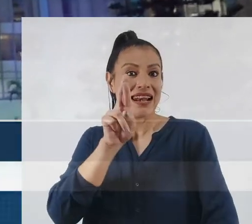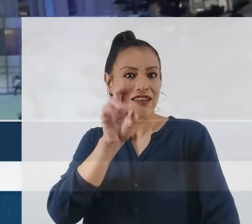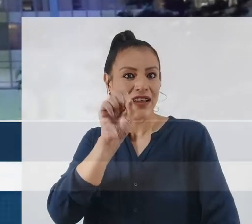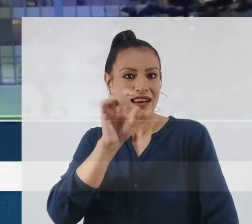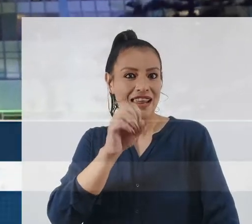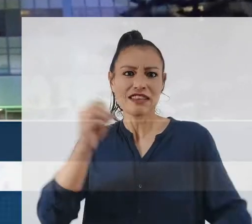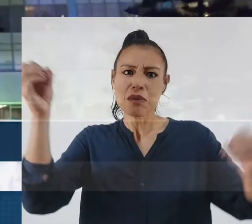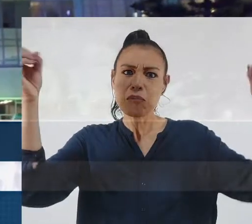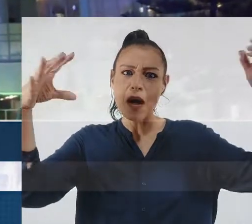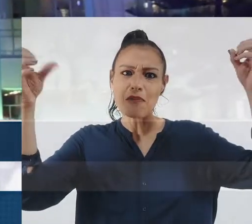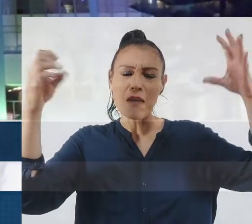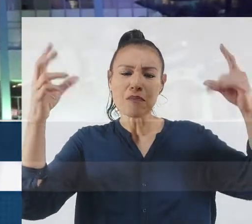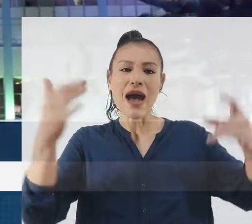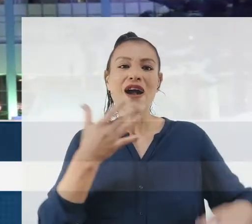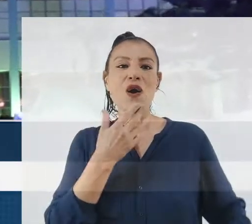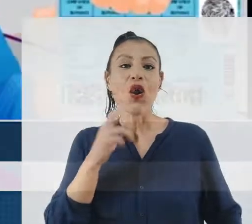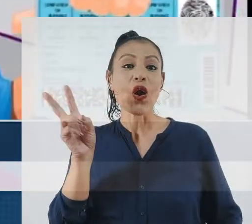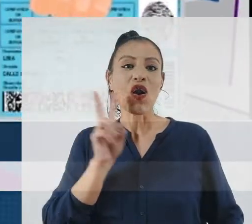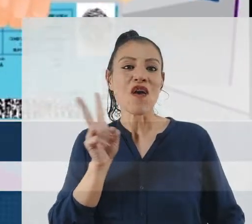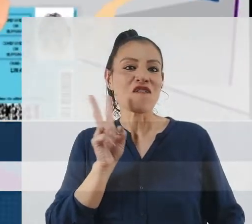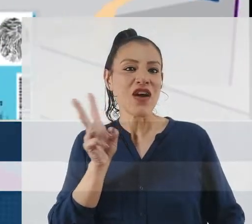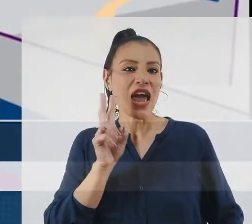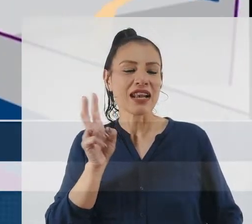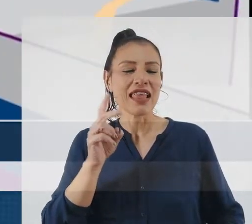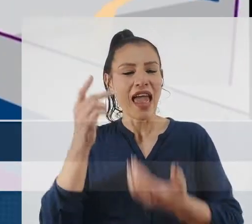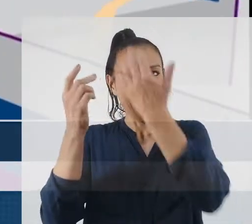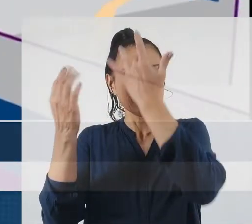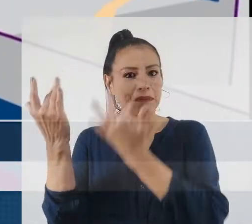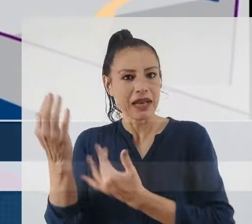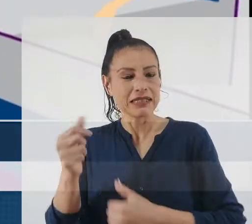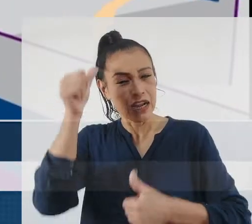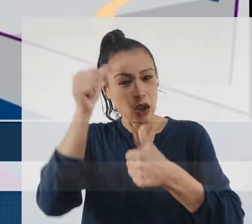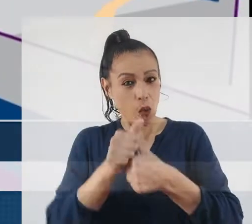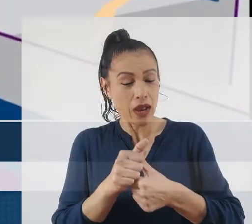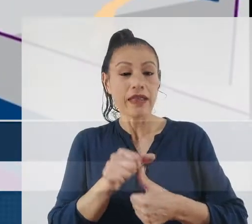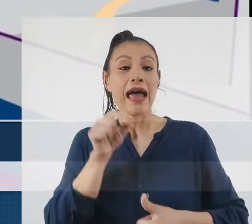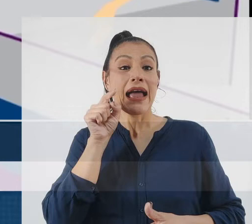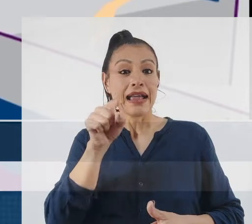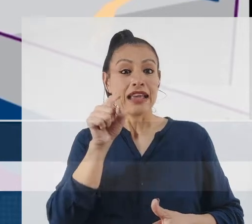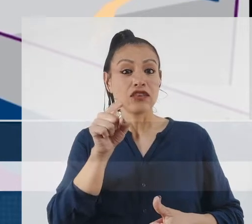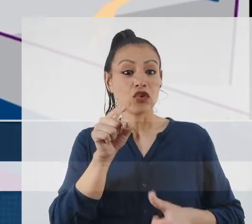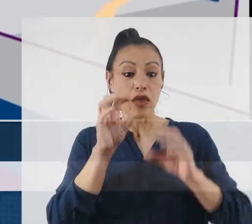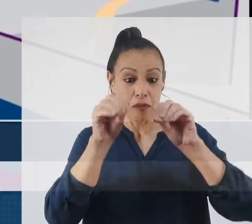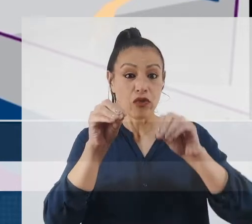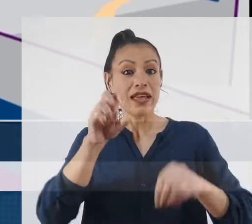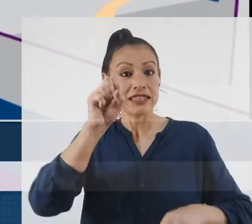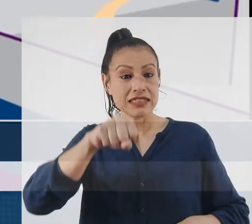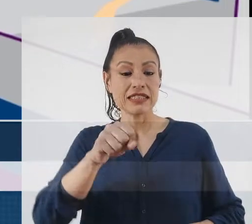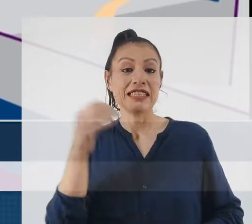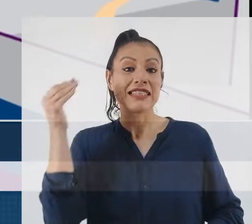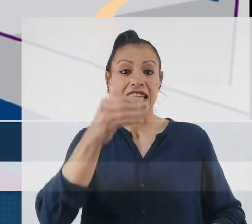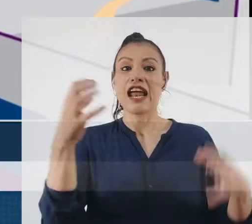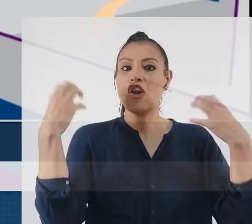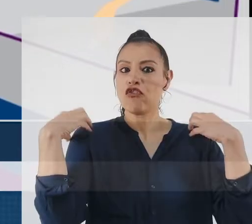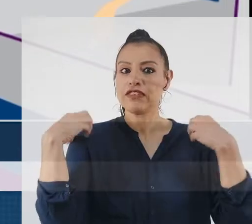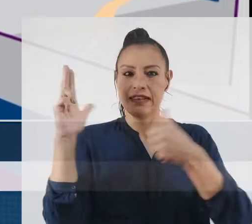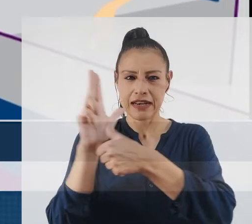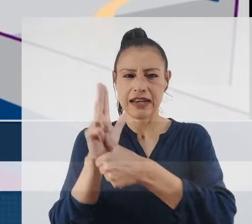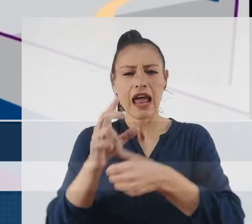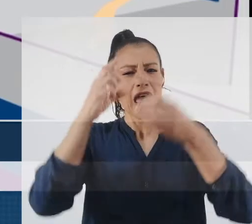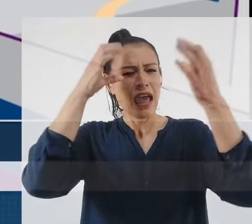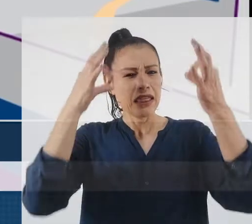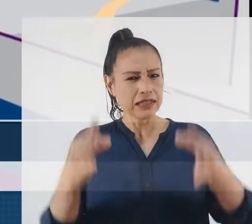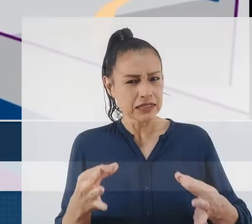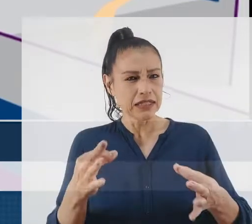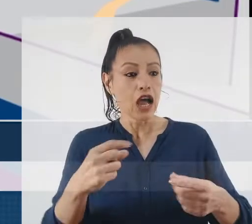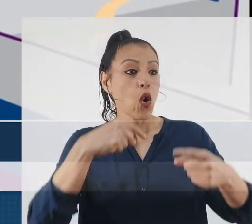el Hospital Edgardo Rebagliati. Recuerda que este tipo de trámite se realiza de manera presencial. Toma la decisión,